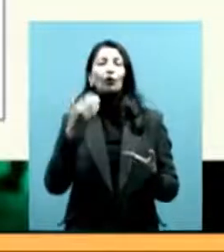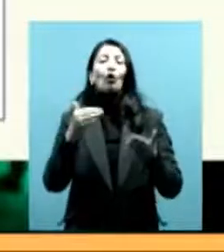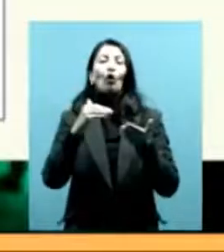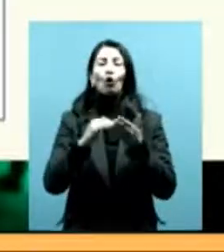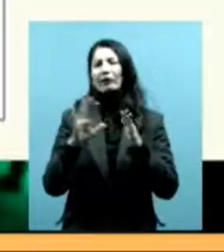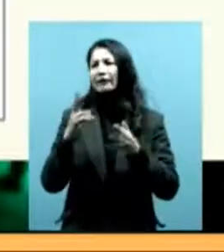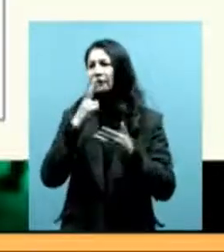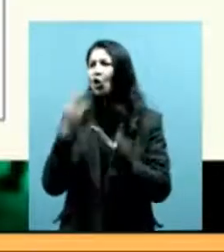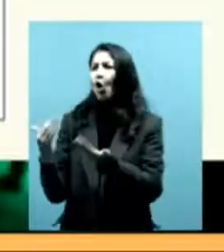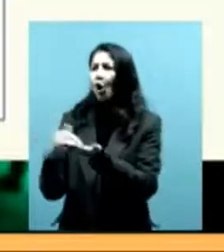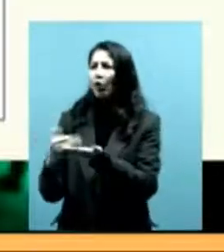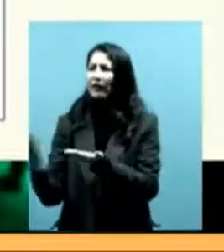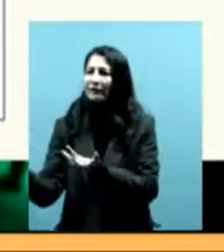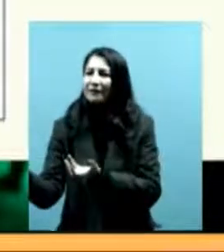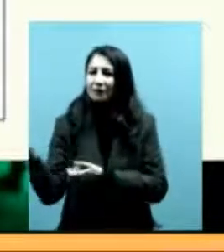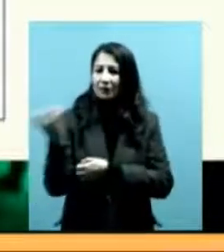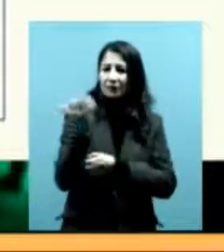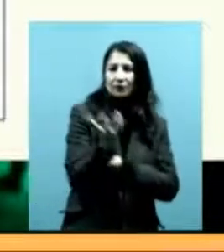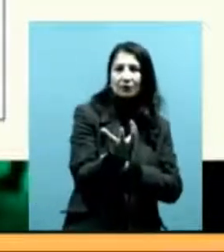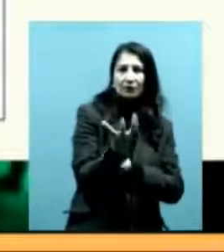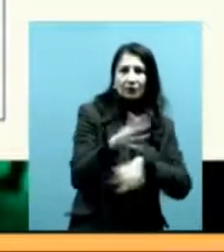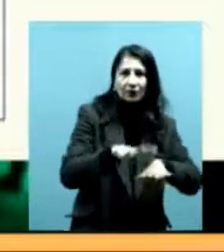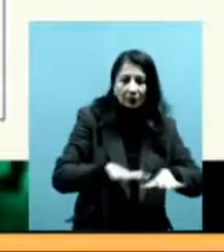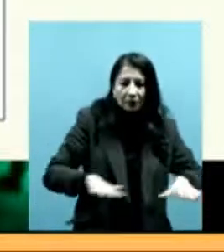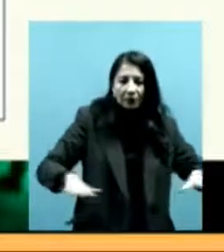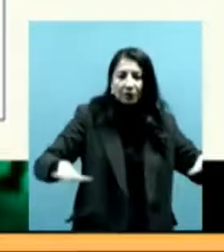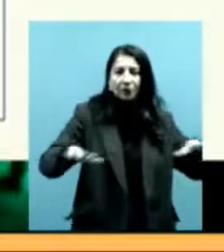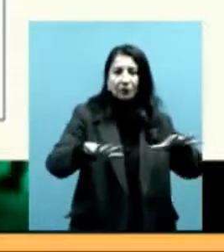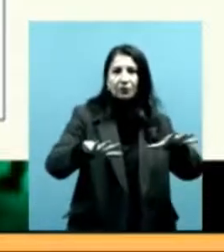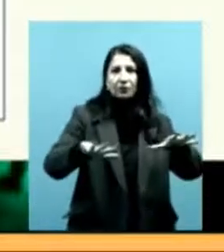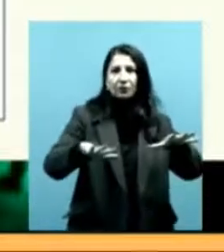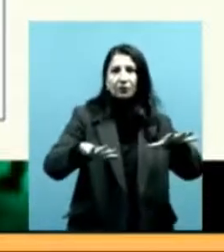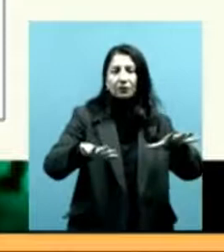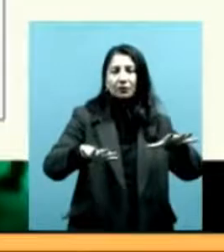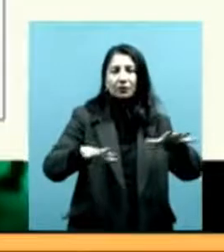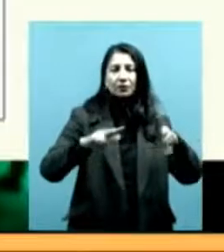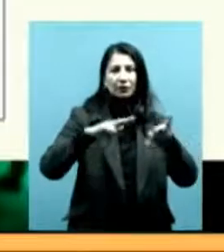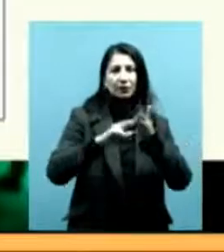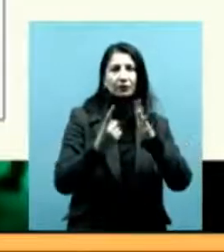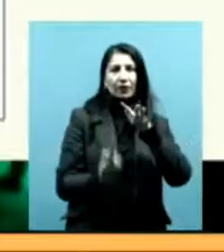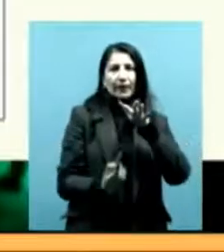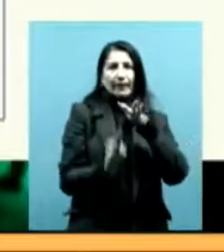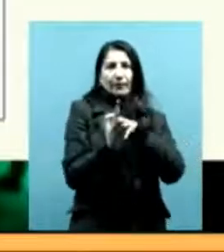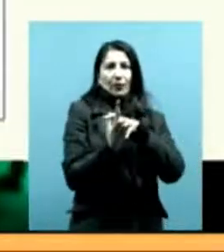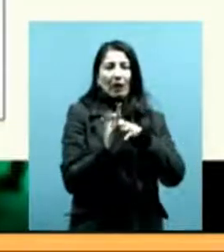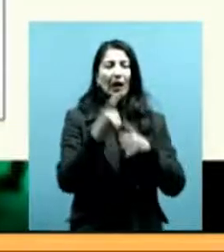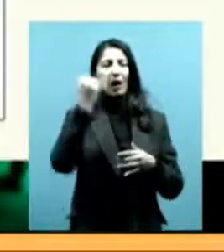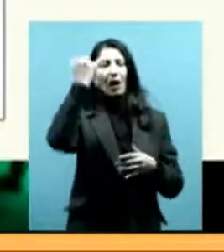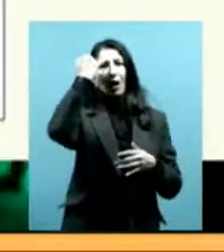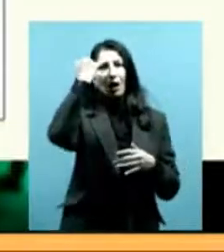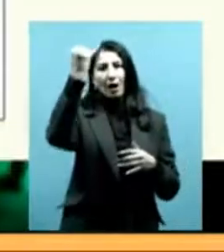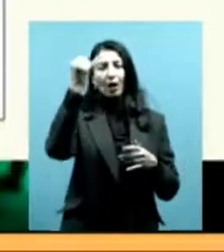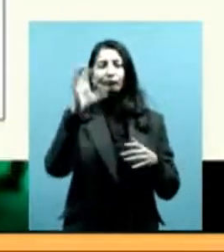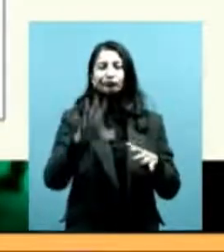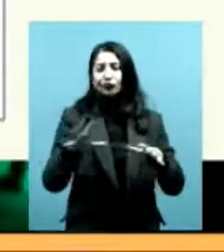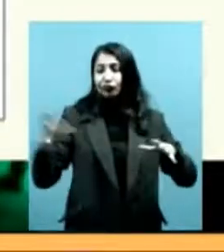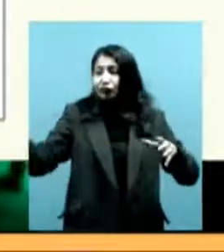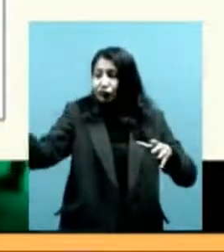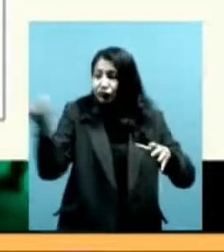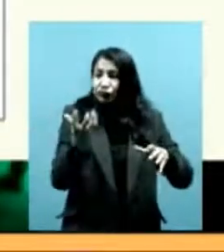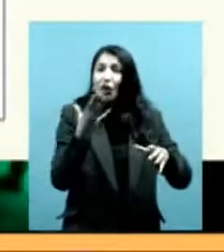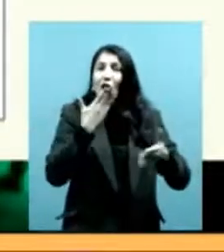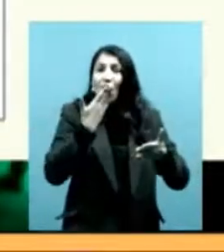Nahualpán pero les devuelve solo esta partecita. Entonces se crea nuevamente un reconocimiento estatal